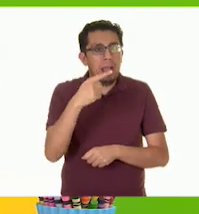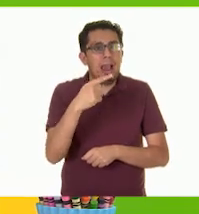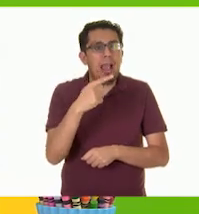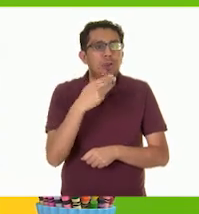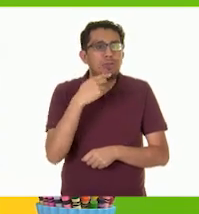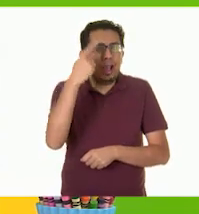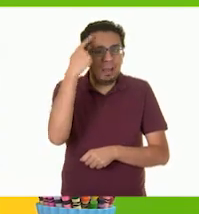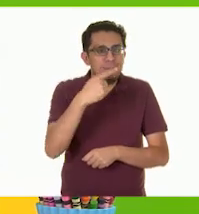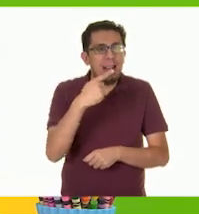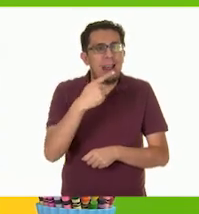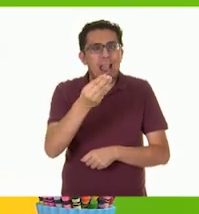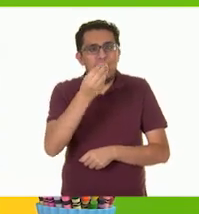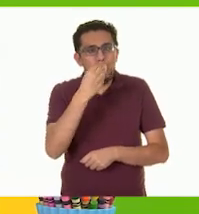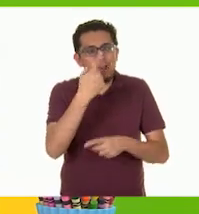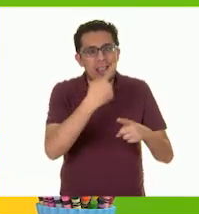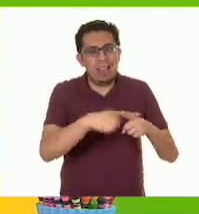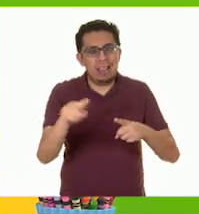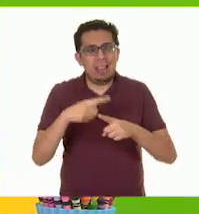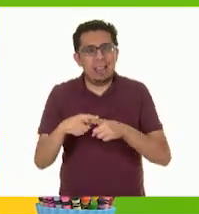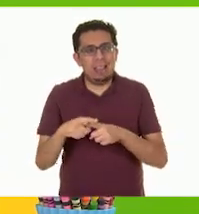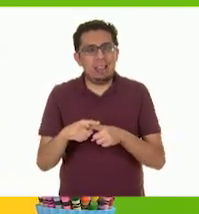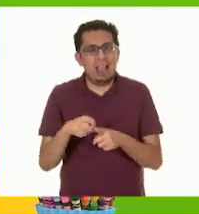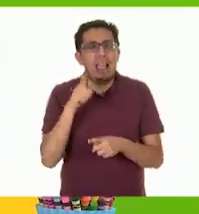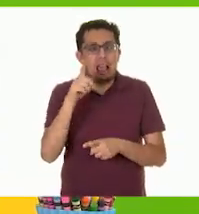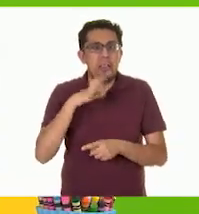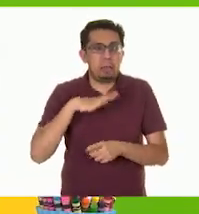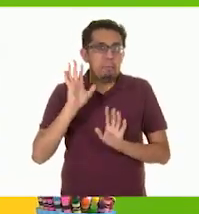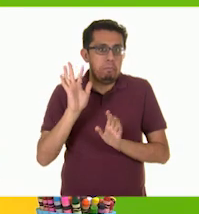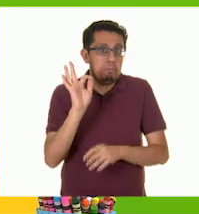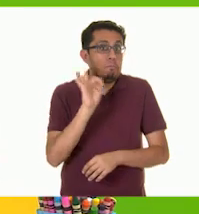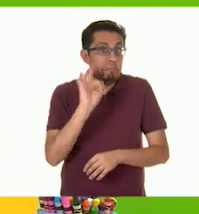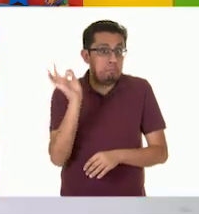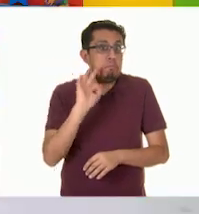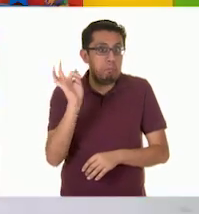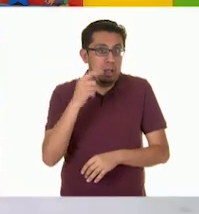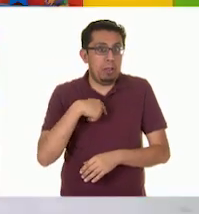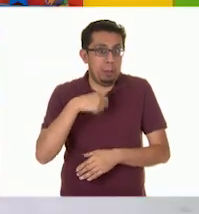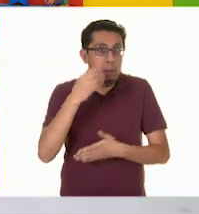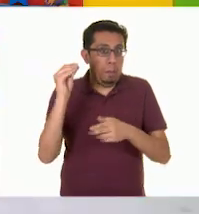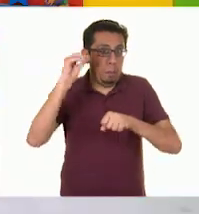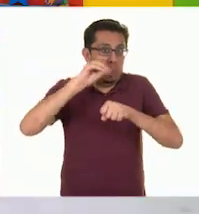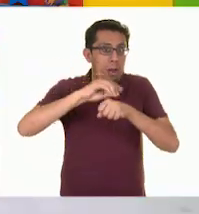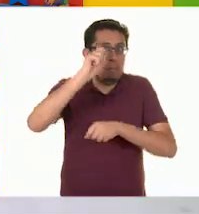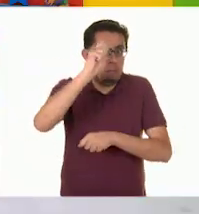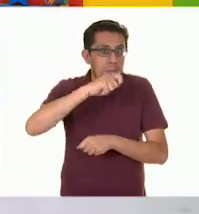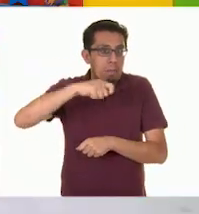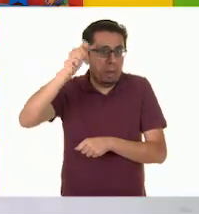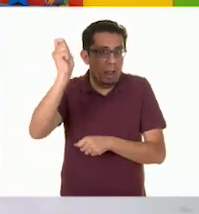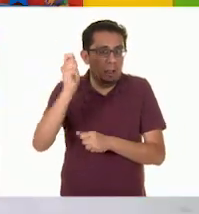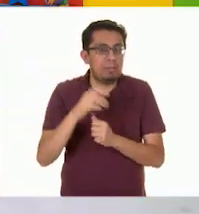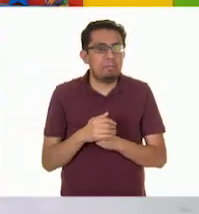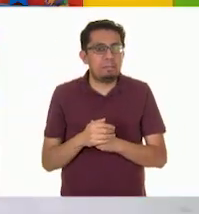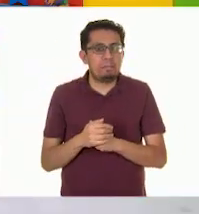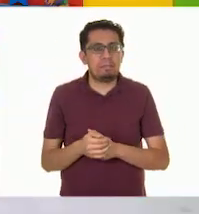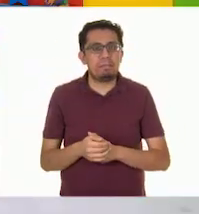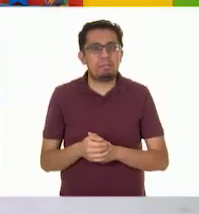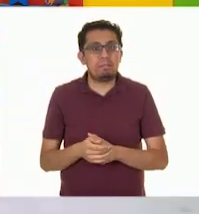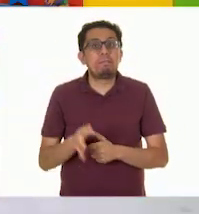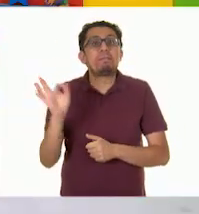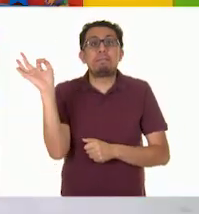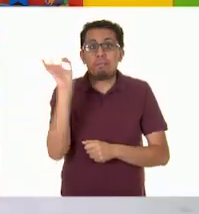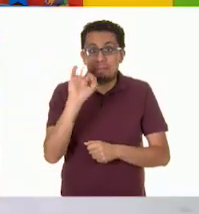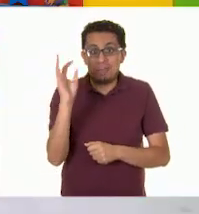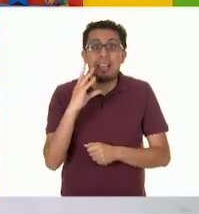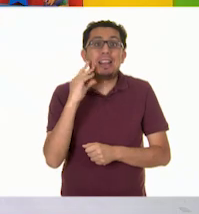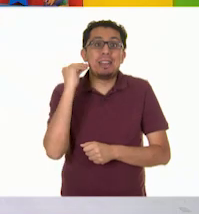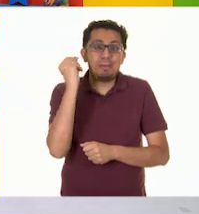platillos. Entonces, a ese sí le voy a poner una palomita. Ya tenemos un posible árbol. ¡Un posible